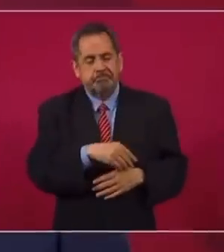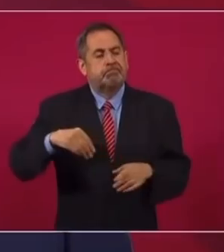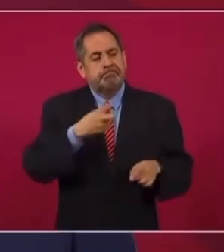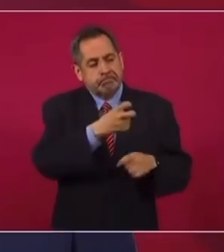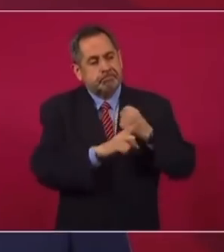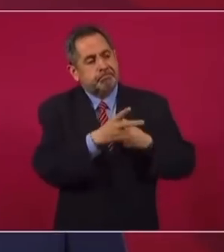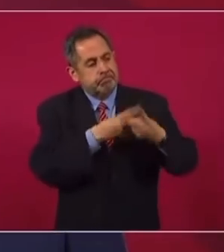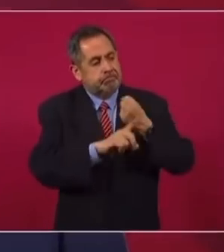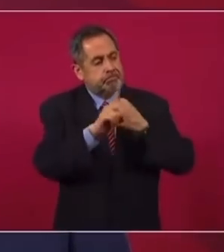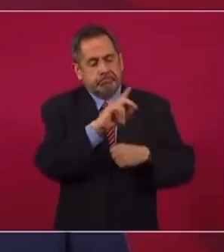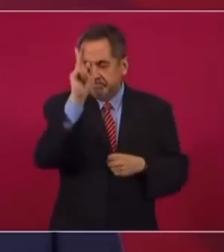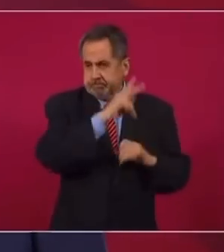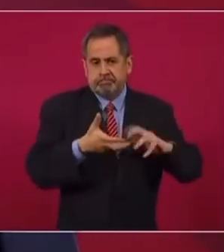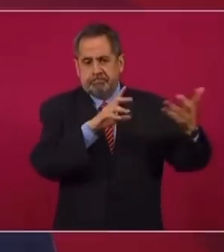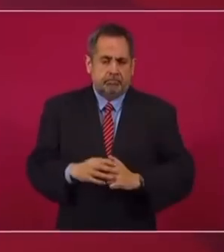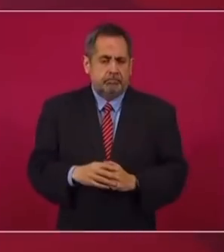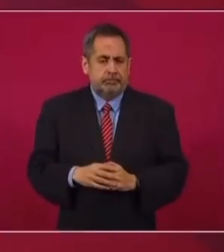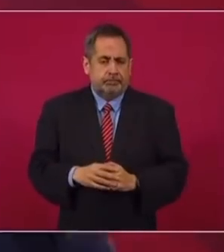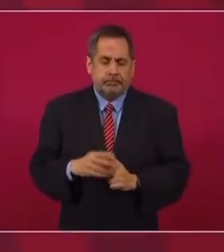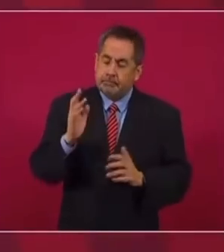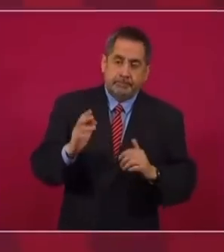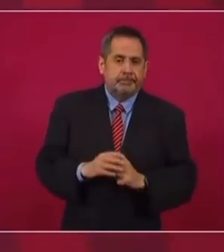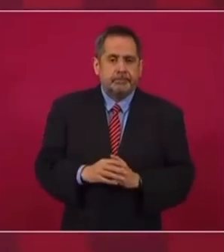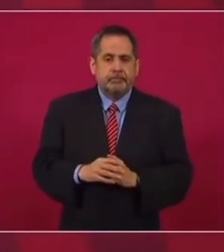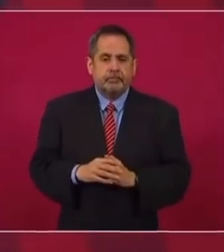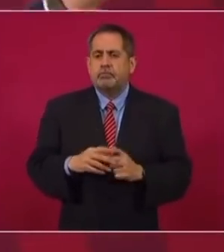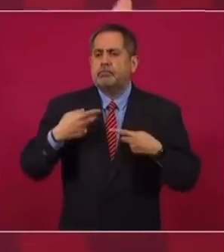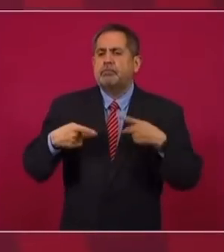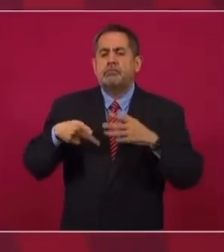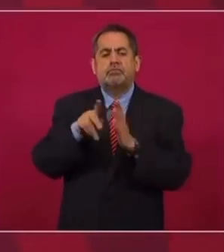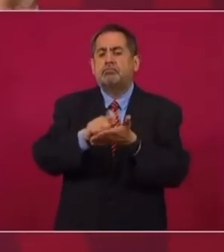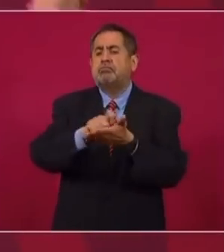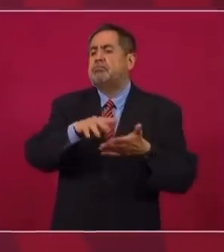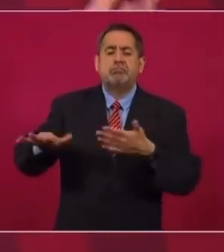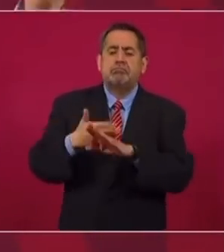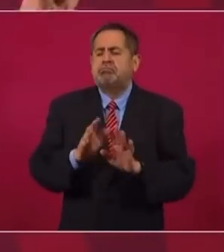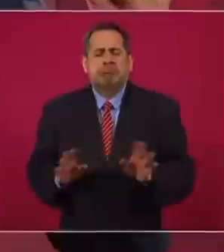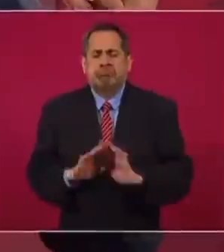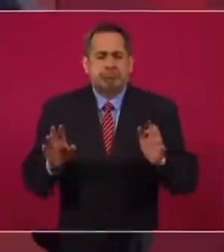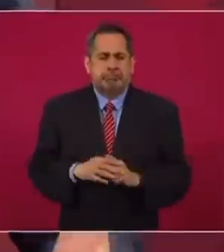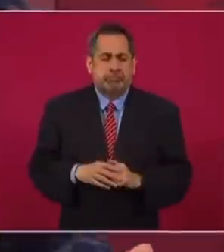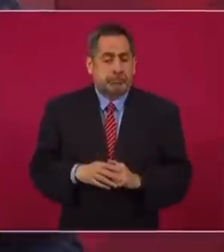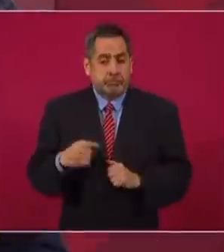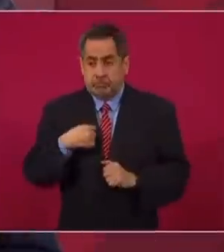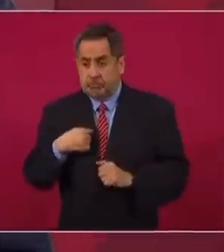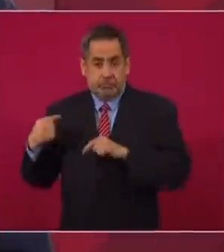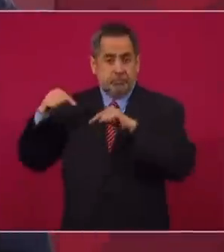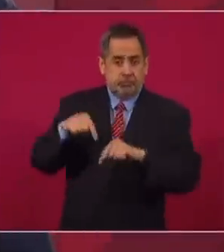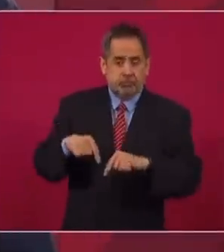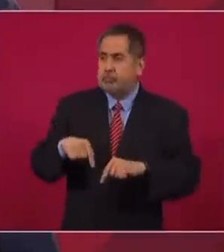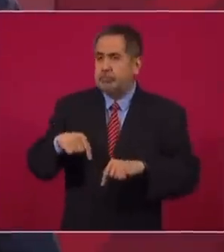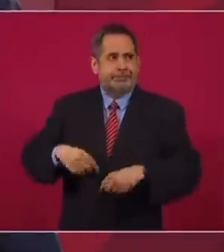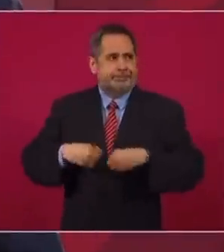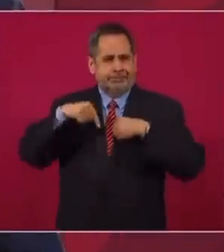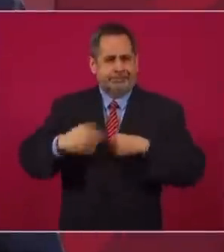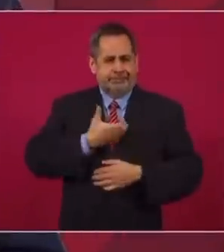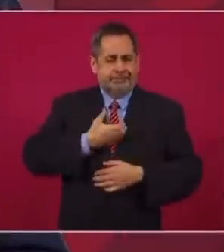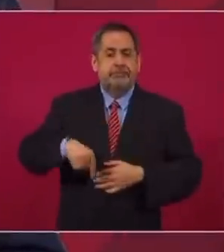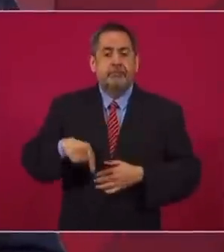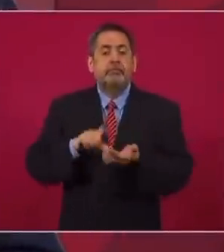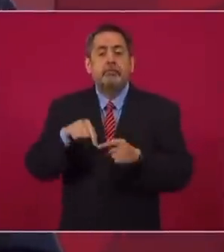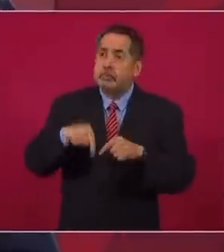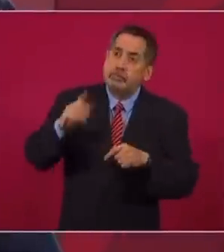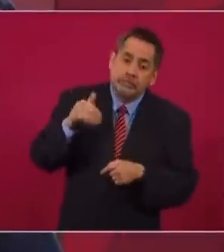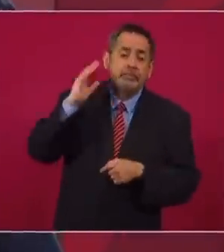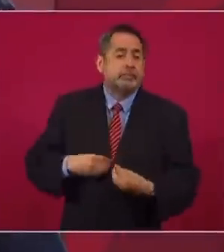causante de las desgracias de la mayoría de los mexicanos. Pero con los periodistas, de ninguna manera, miren, yo llegué a vivir al palacio porque